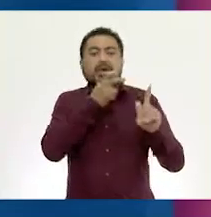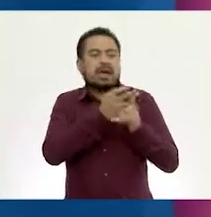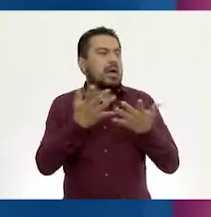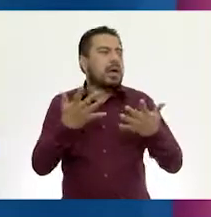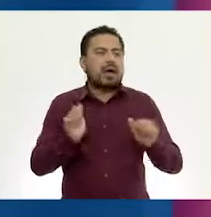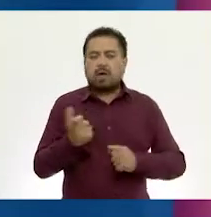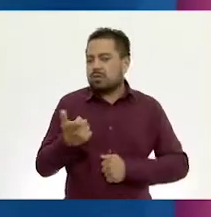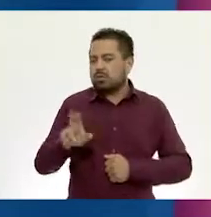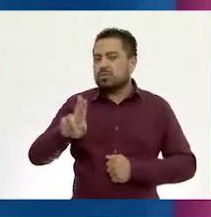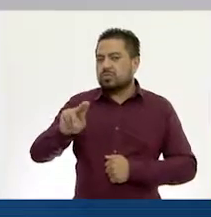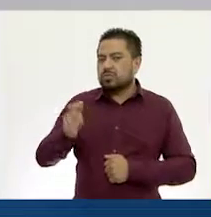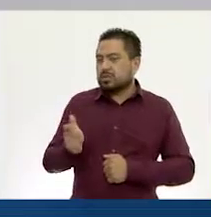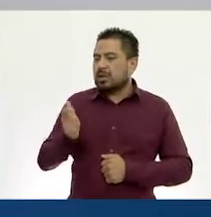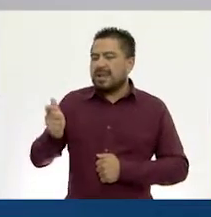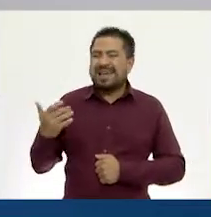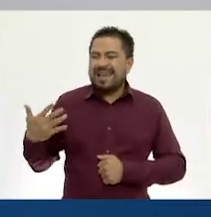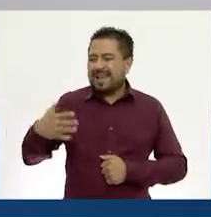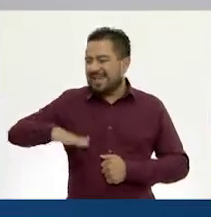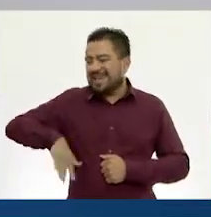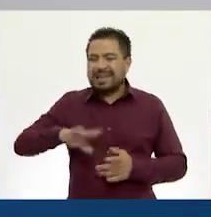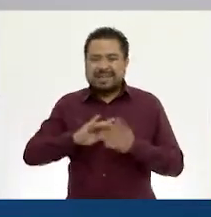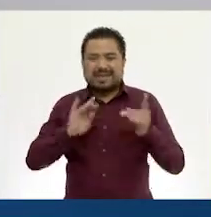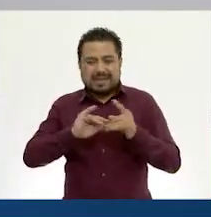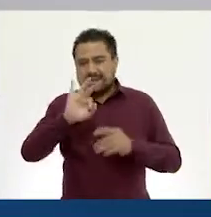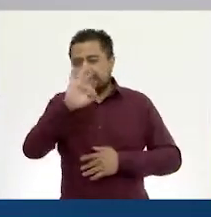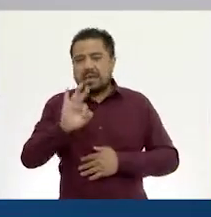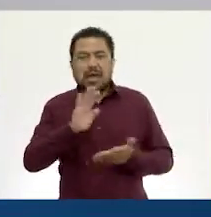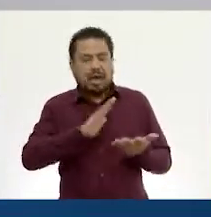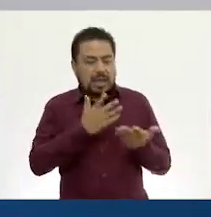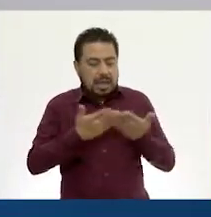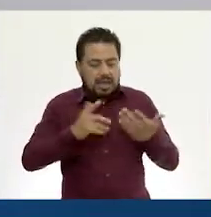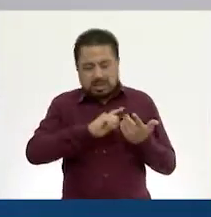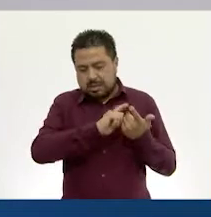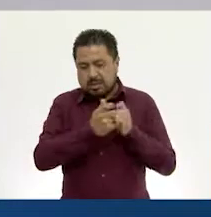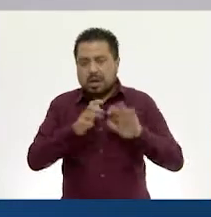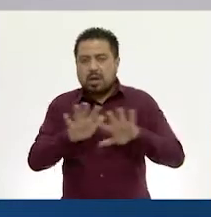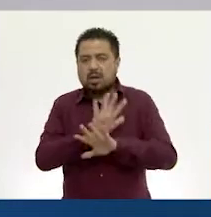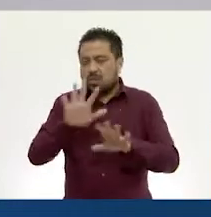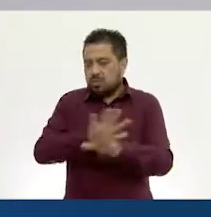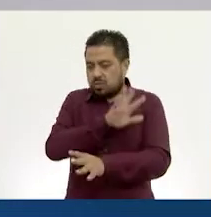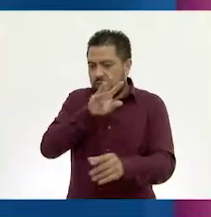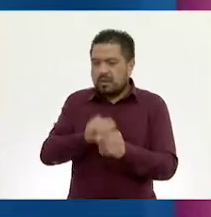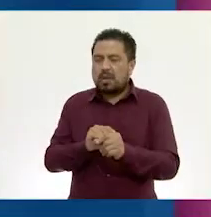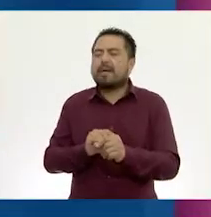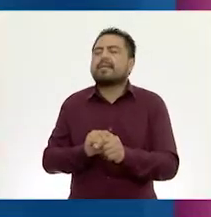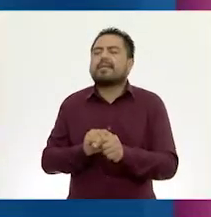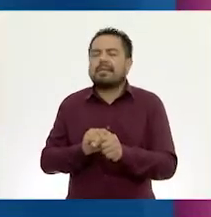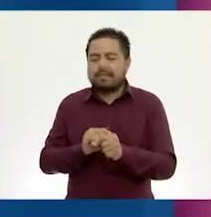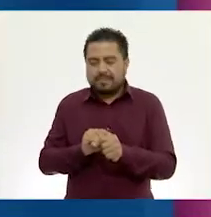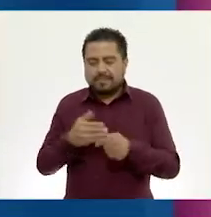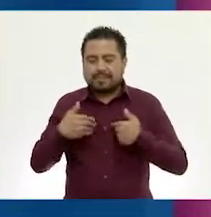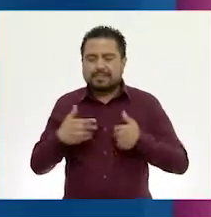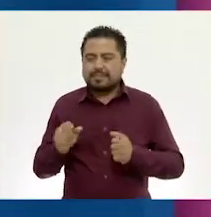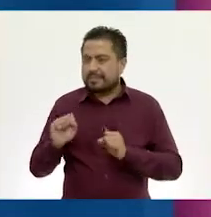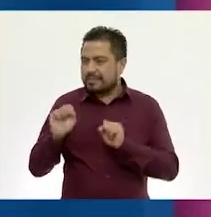ya esos 80 pesos que hace rato era el descuento, ahora se convertirían en nuestro total. Ah, ok. Entonces el total